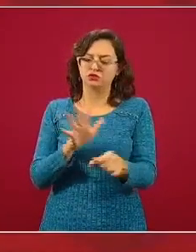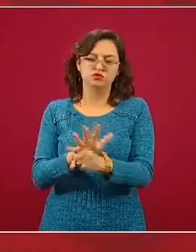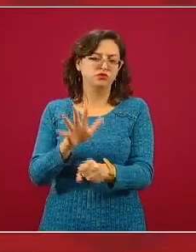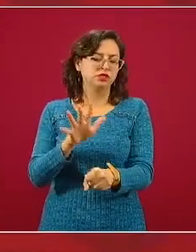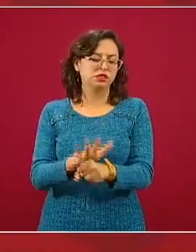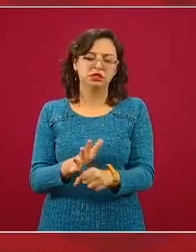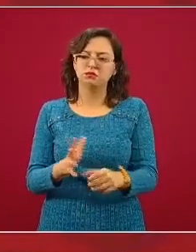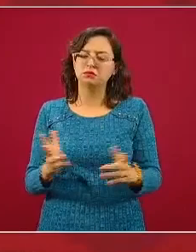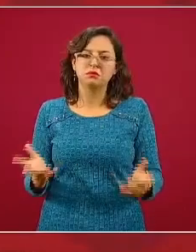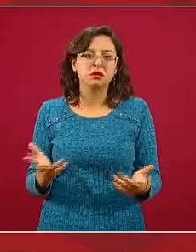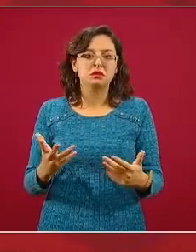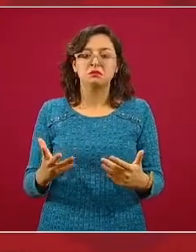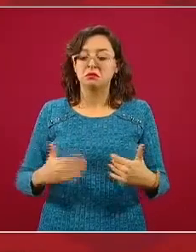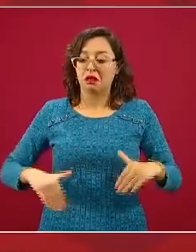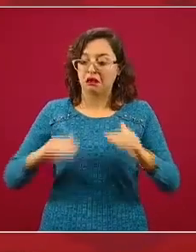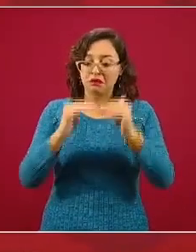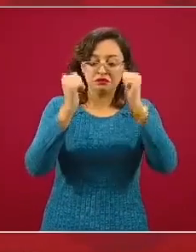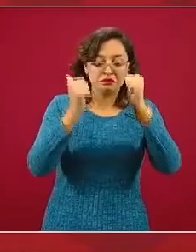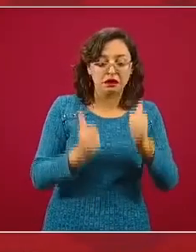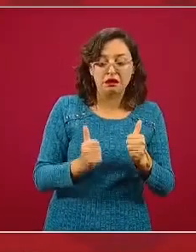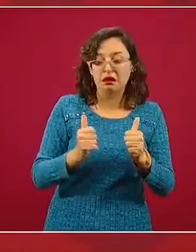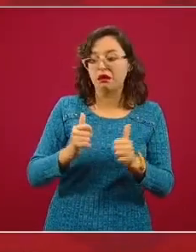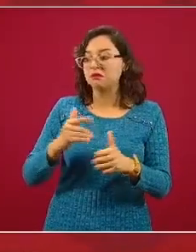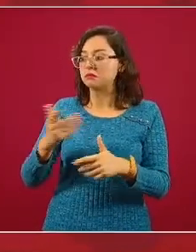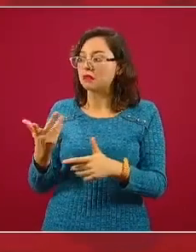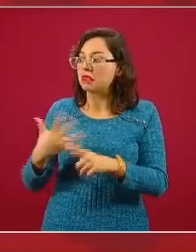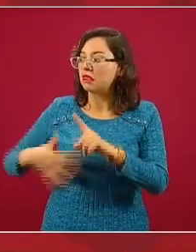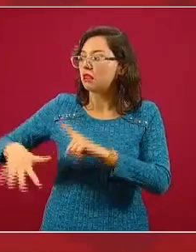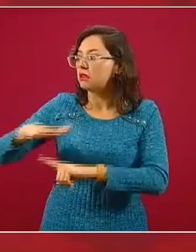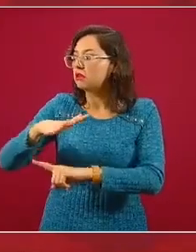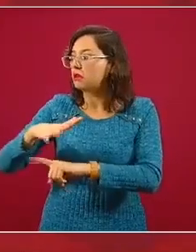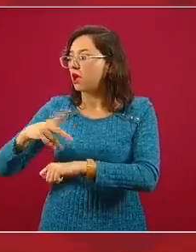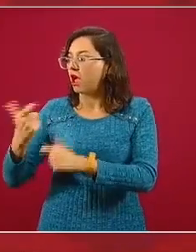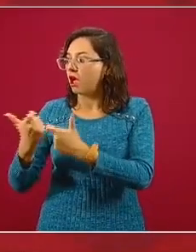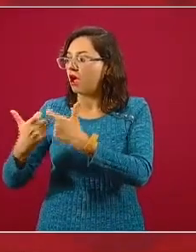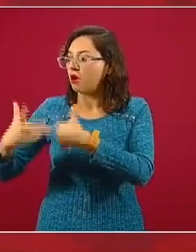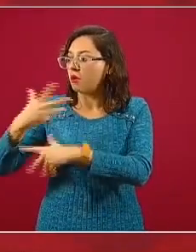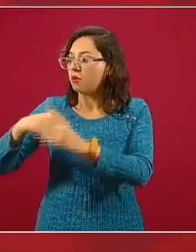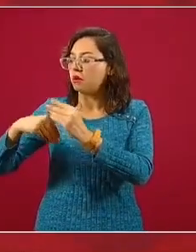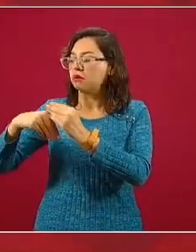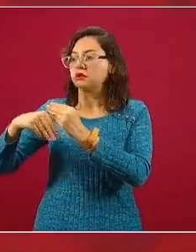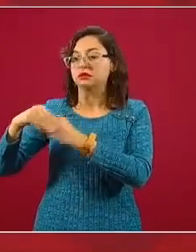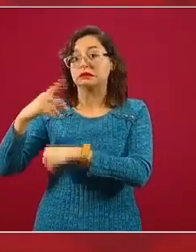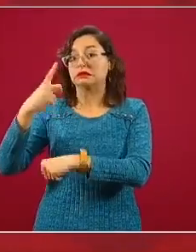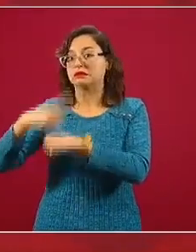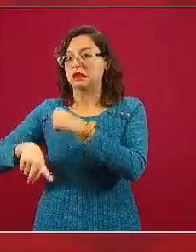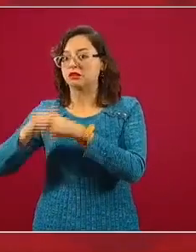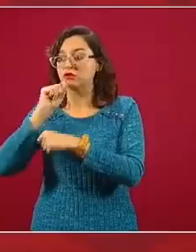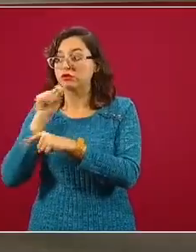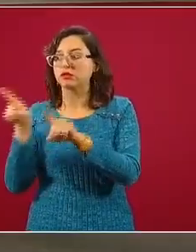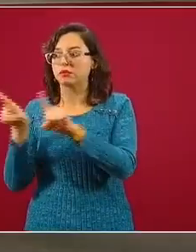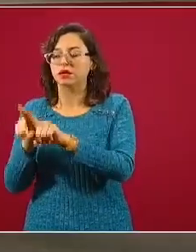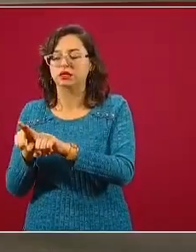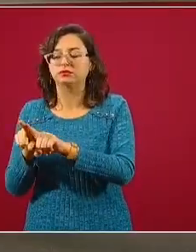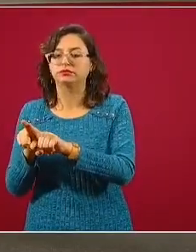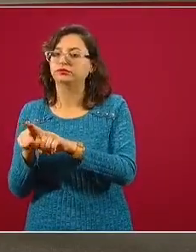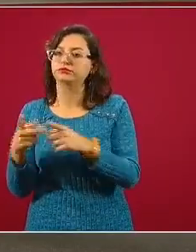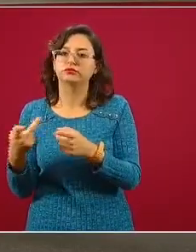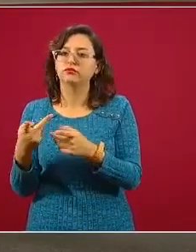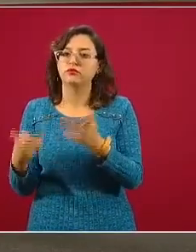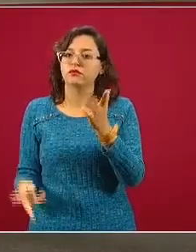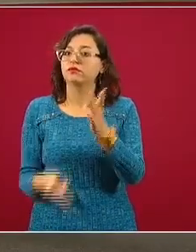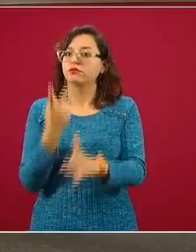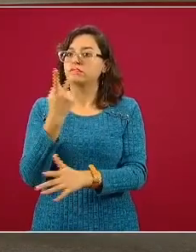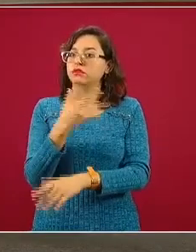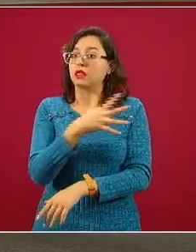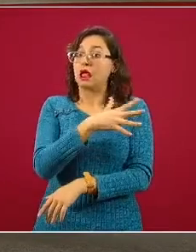causa sobre la economía, sobre la sociedad. Y en todo caso seríamos más selectivos hacia aquellas comunidades que